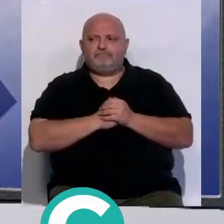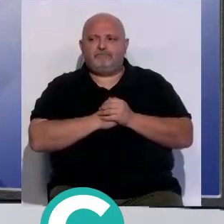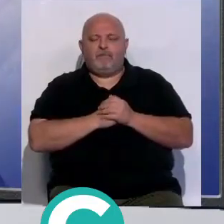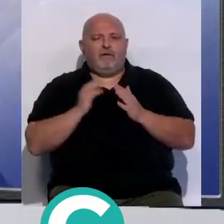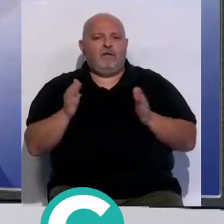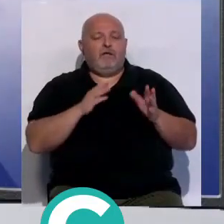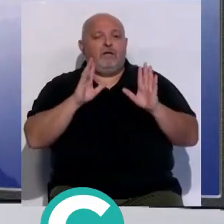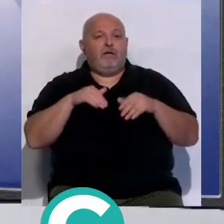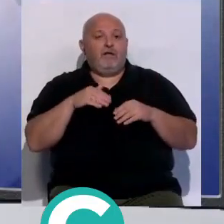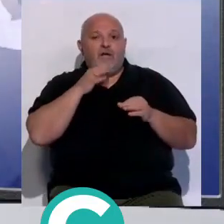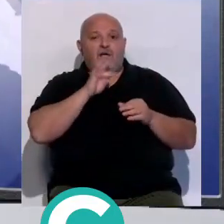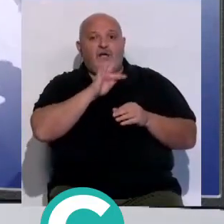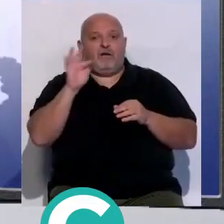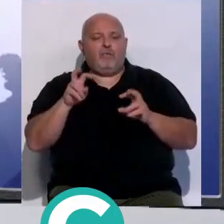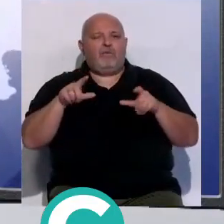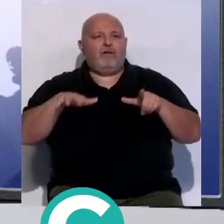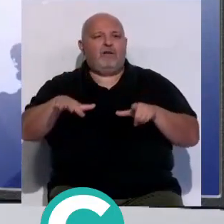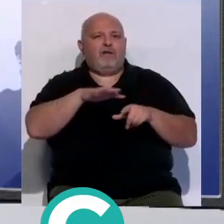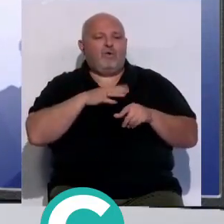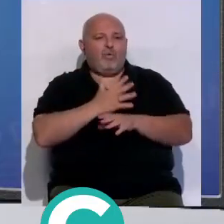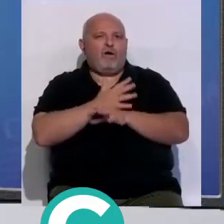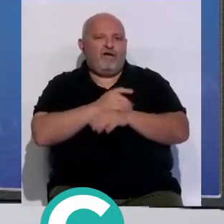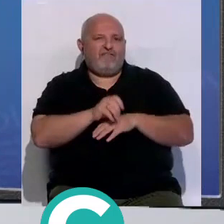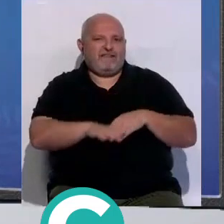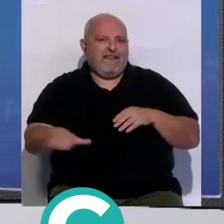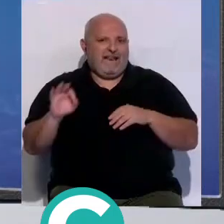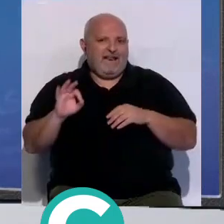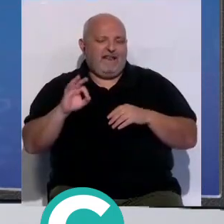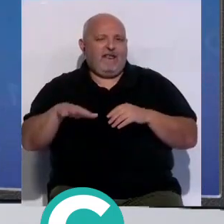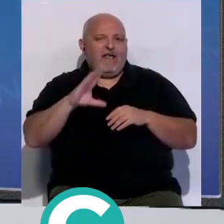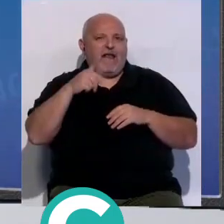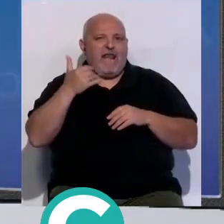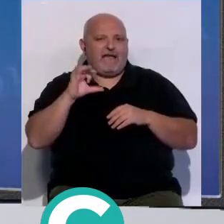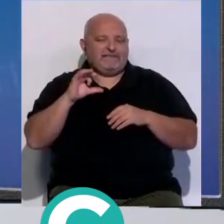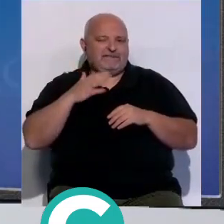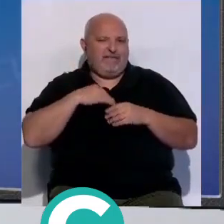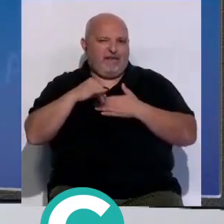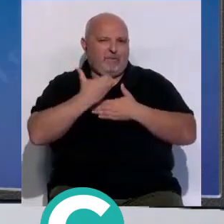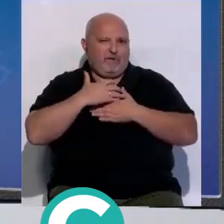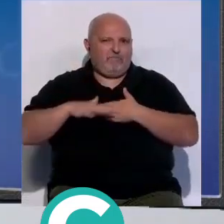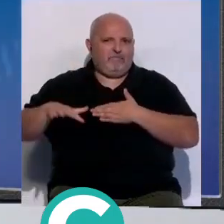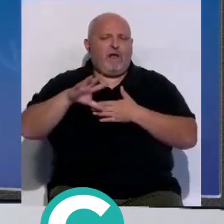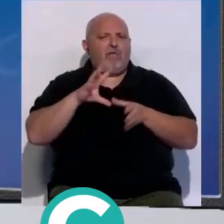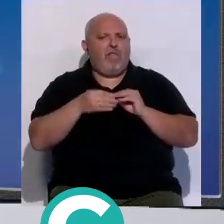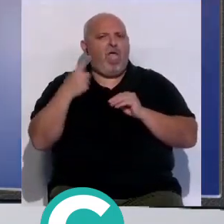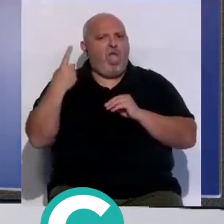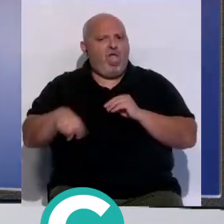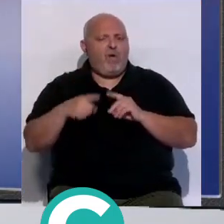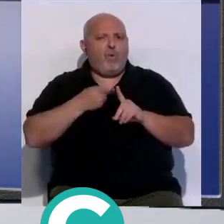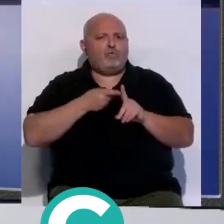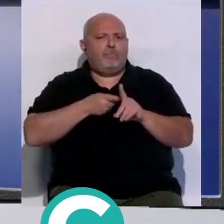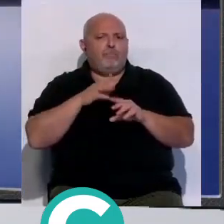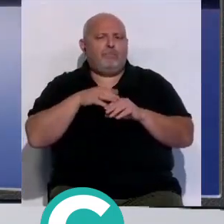y atención ahora las nuevas instalaciones para el juego infantil de canalejas incluyen elementos adaptados para su